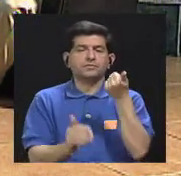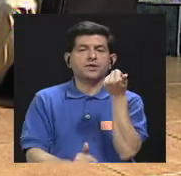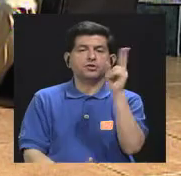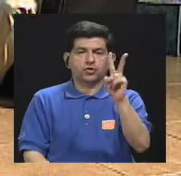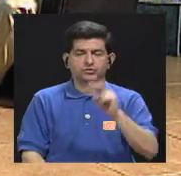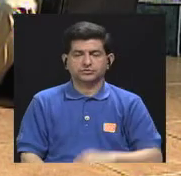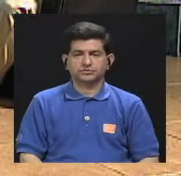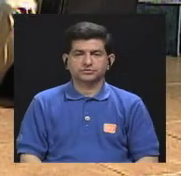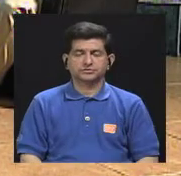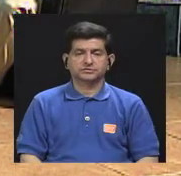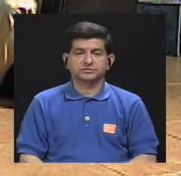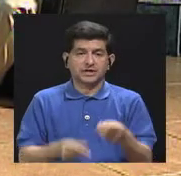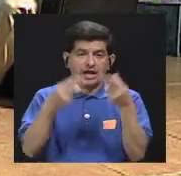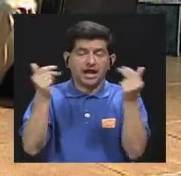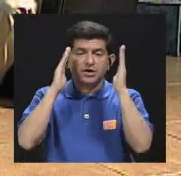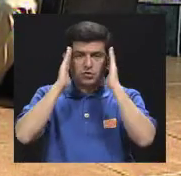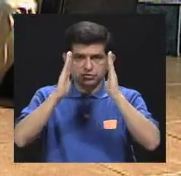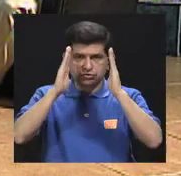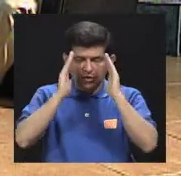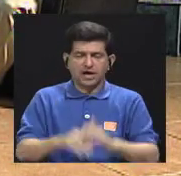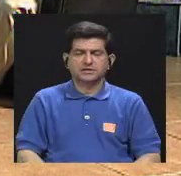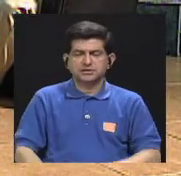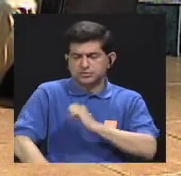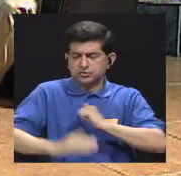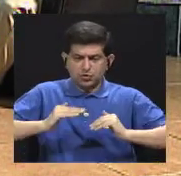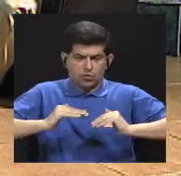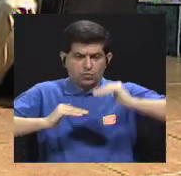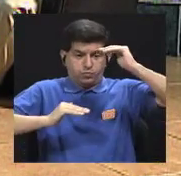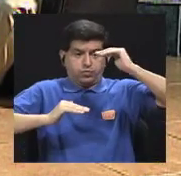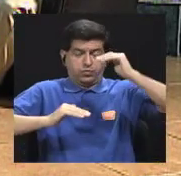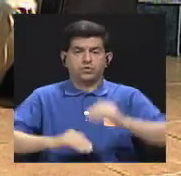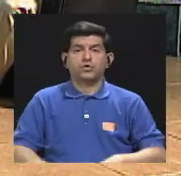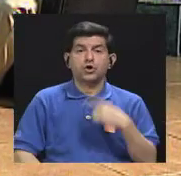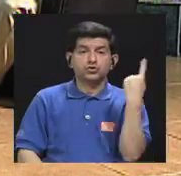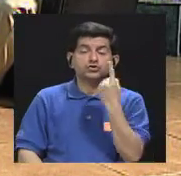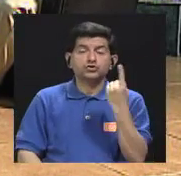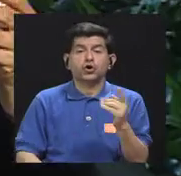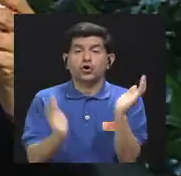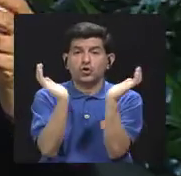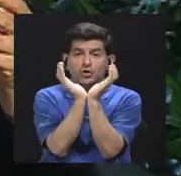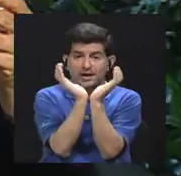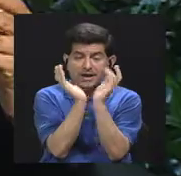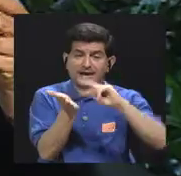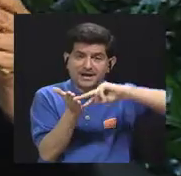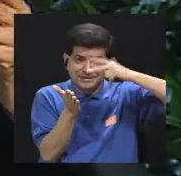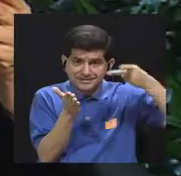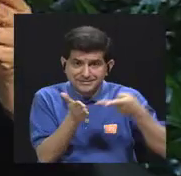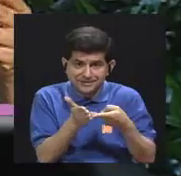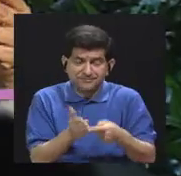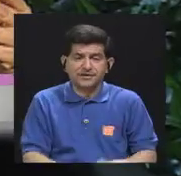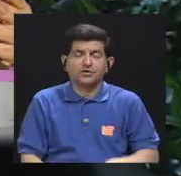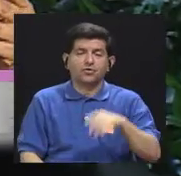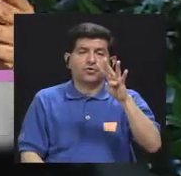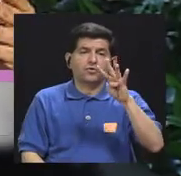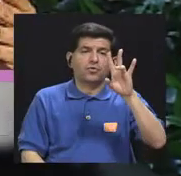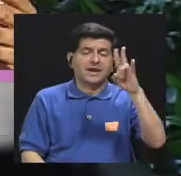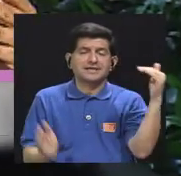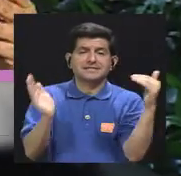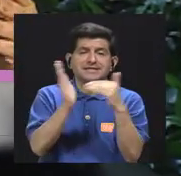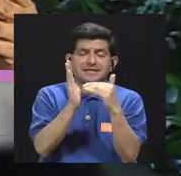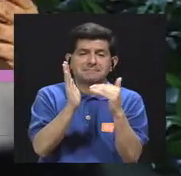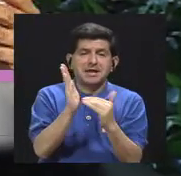el costo de la tensión de la hipertensión arterial solo en la caja representó 47